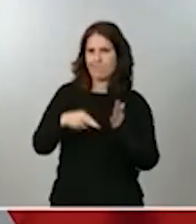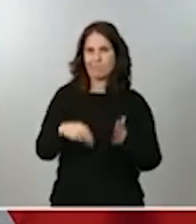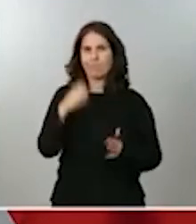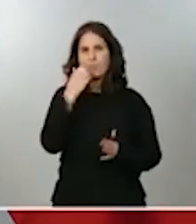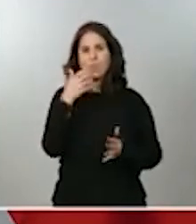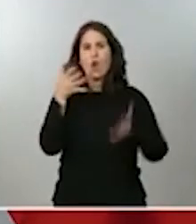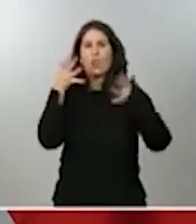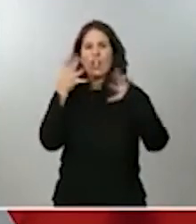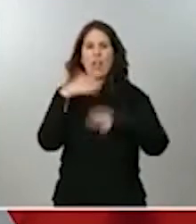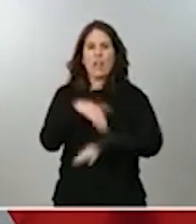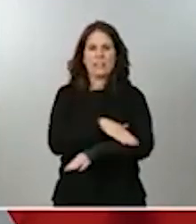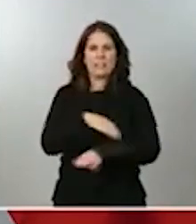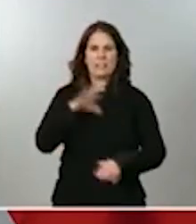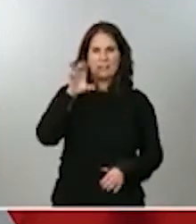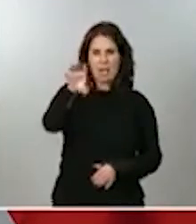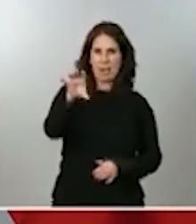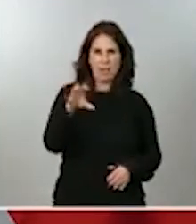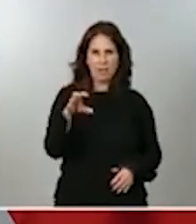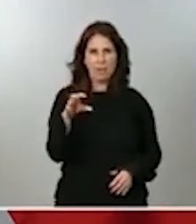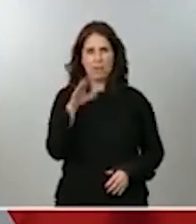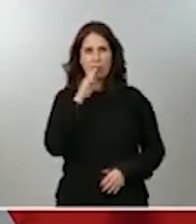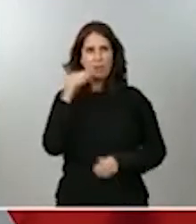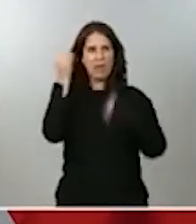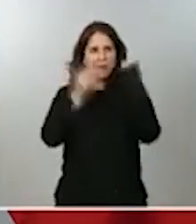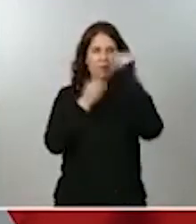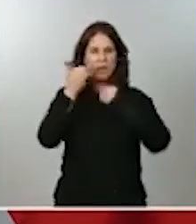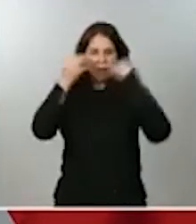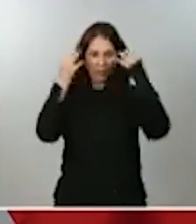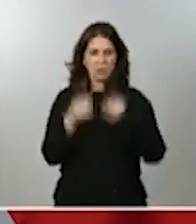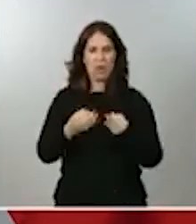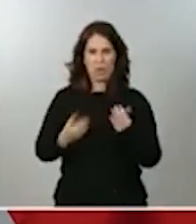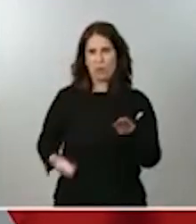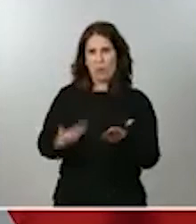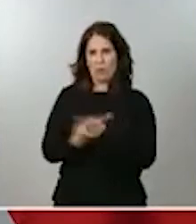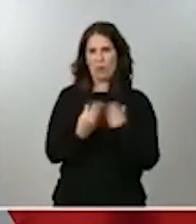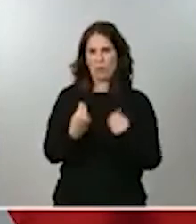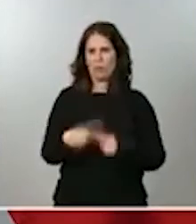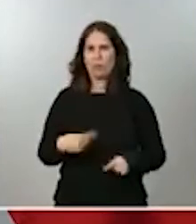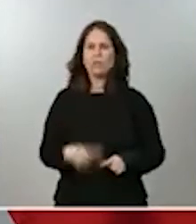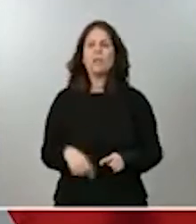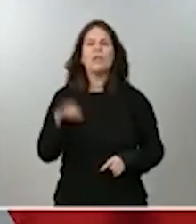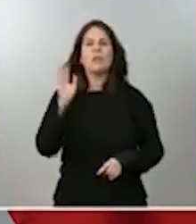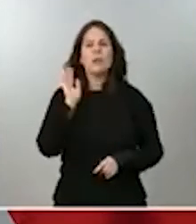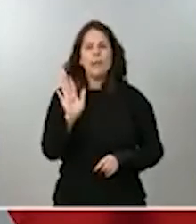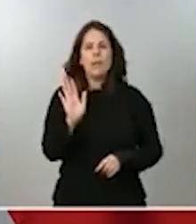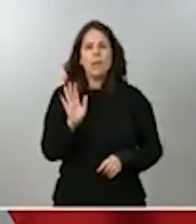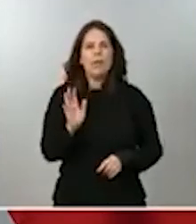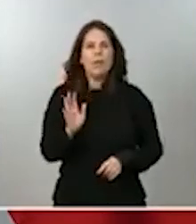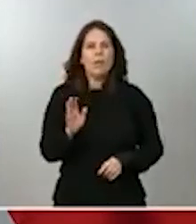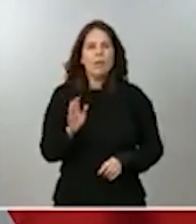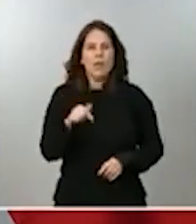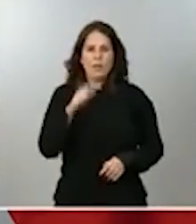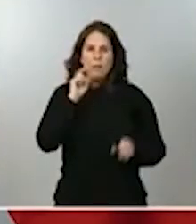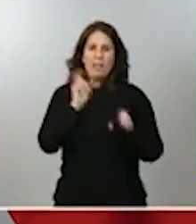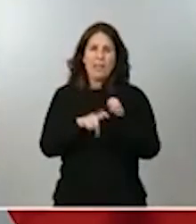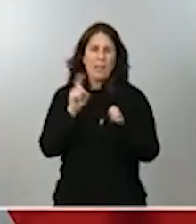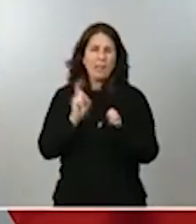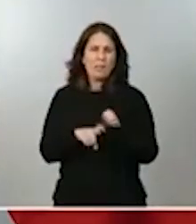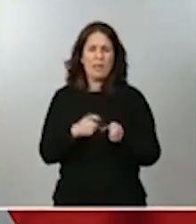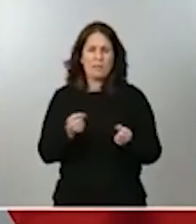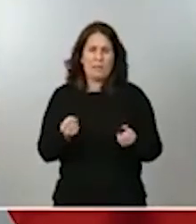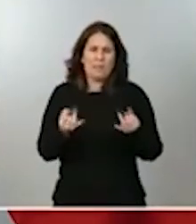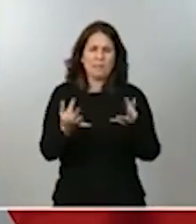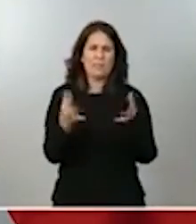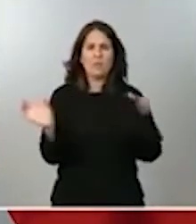su gran reflexión y aportación en la misma, pero que han participado multiplicidad de colectivos